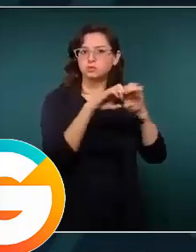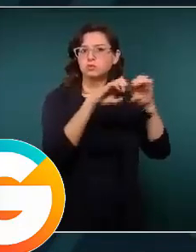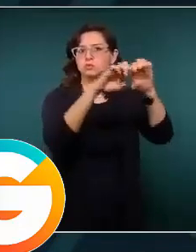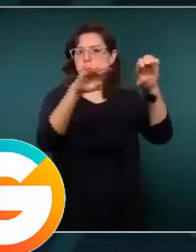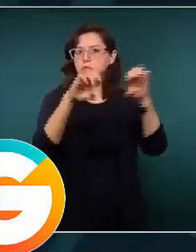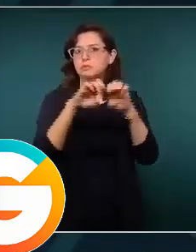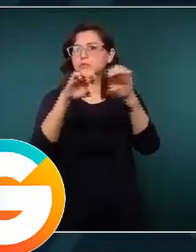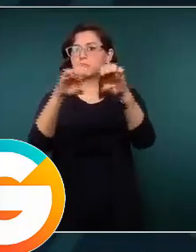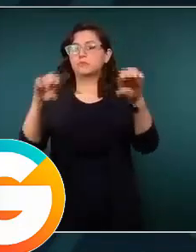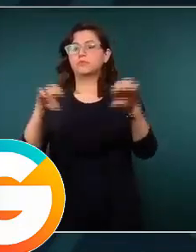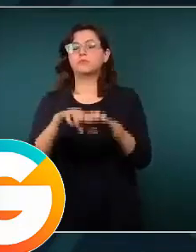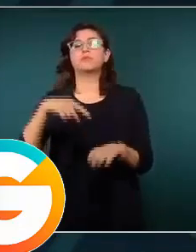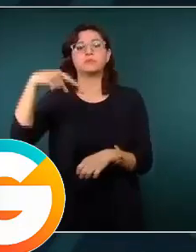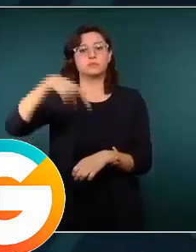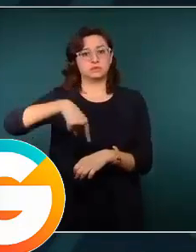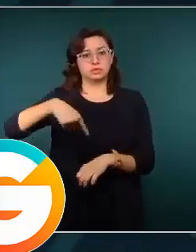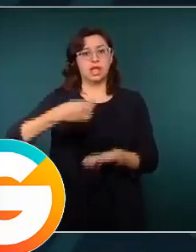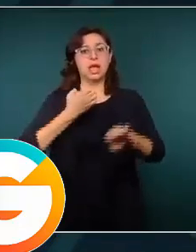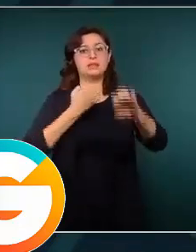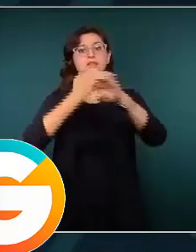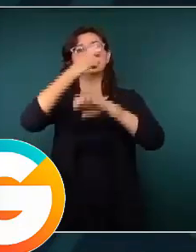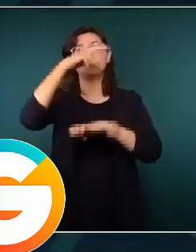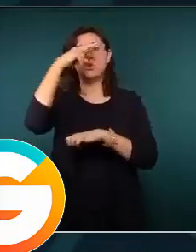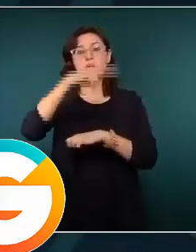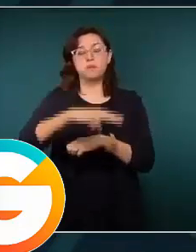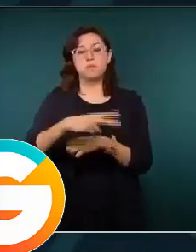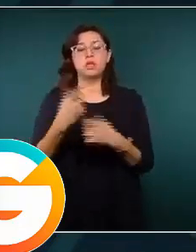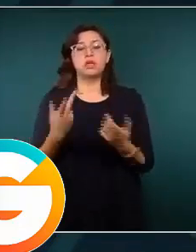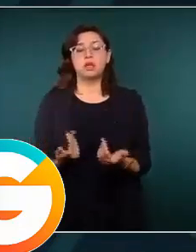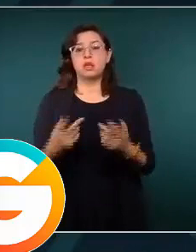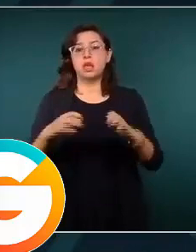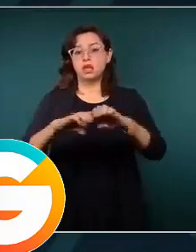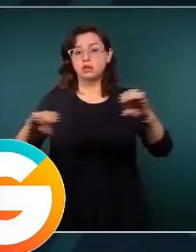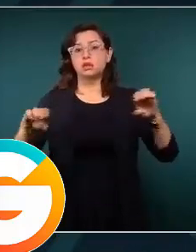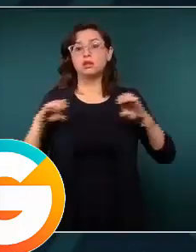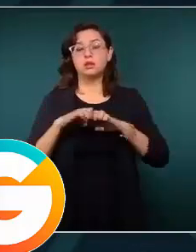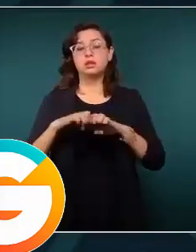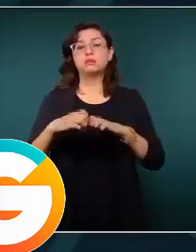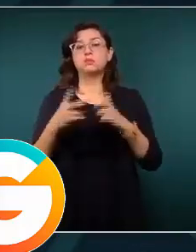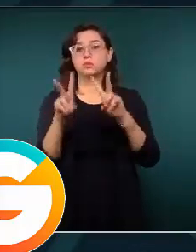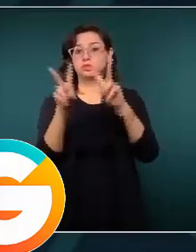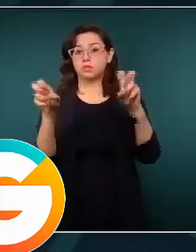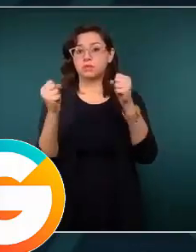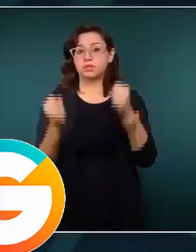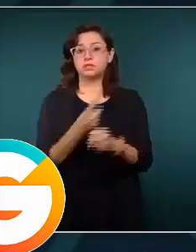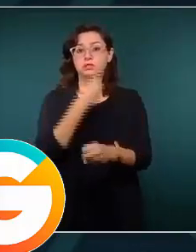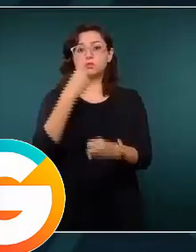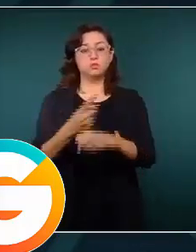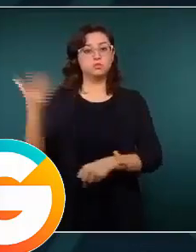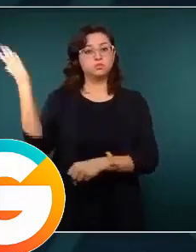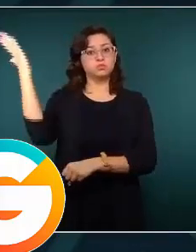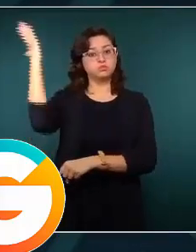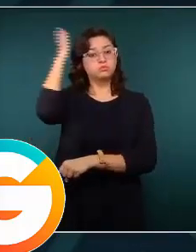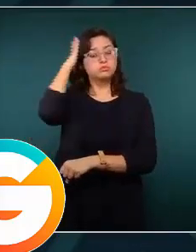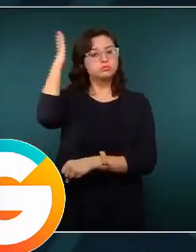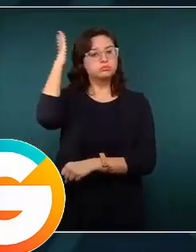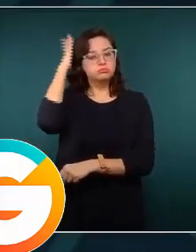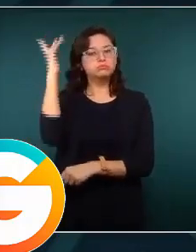la mesa de coordinación en esta materia, es el gobernador